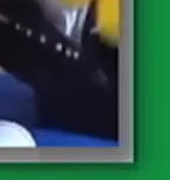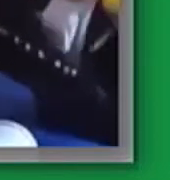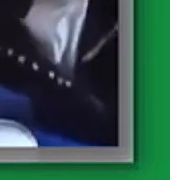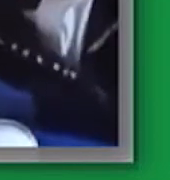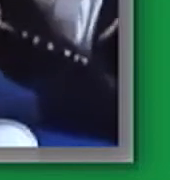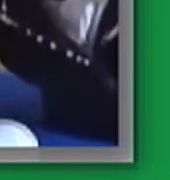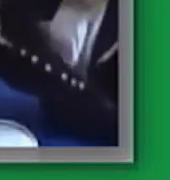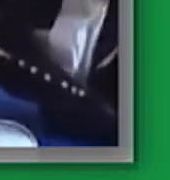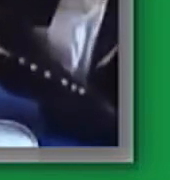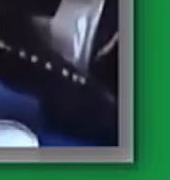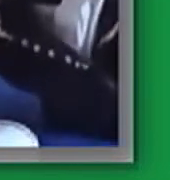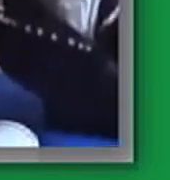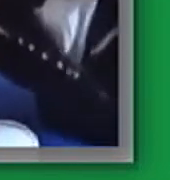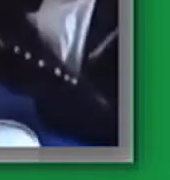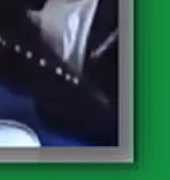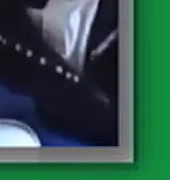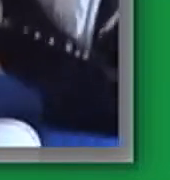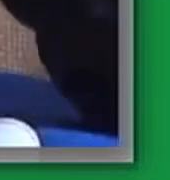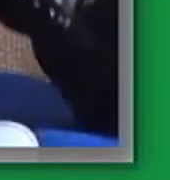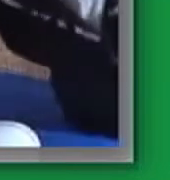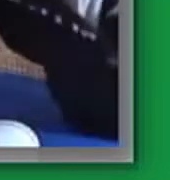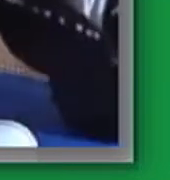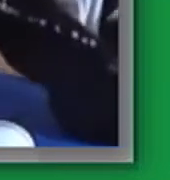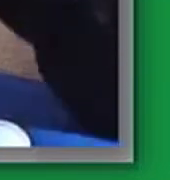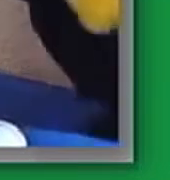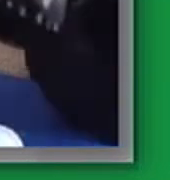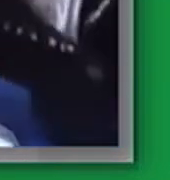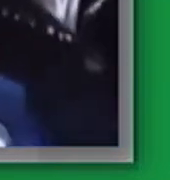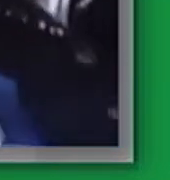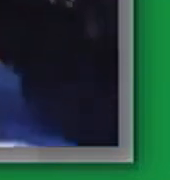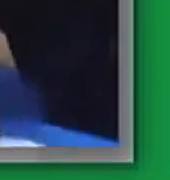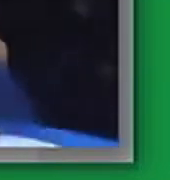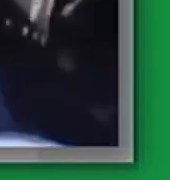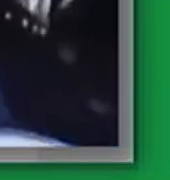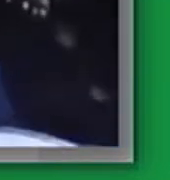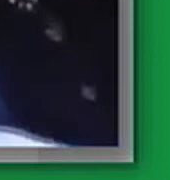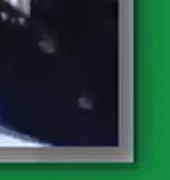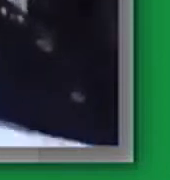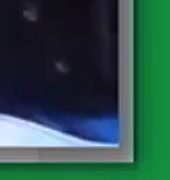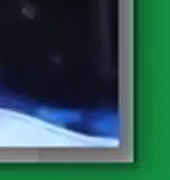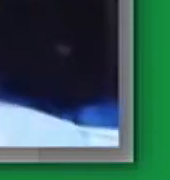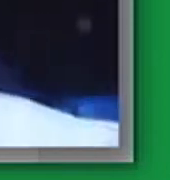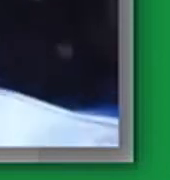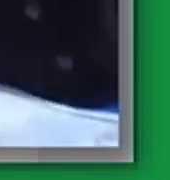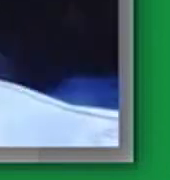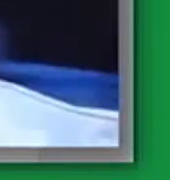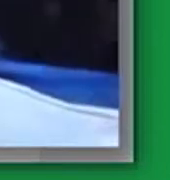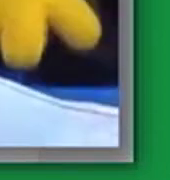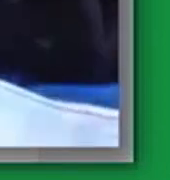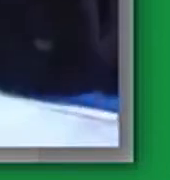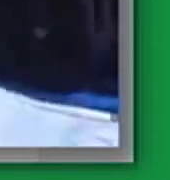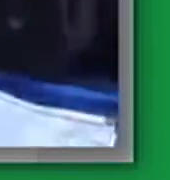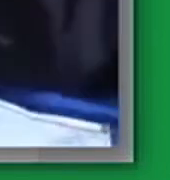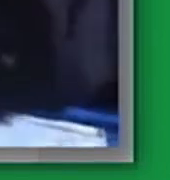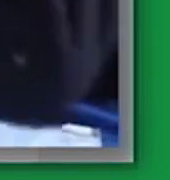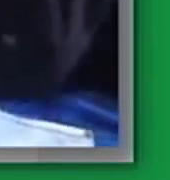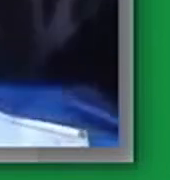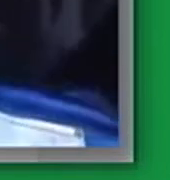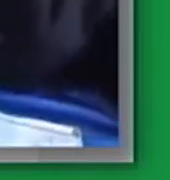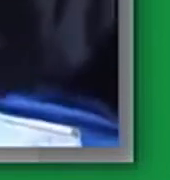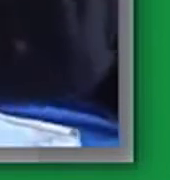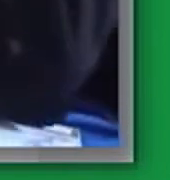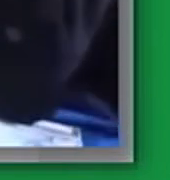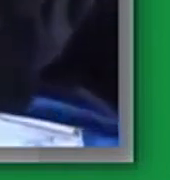almas de las siete mariposas ¡ajá! ¿qué le parece? ¿vieron ese viaje? eso es muy importante leer por eso porque vamos